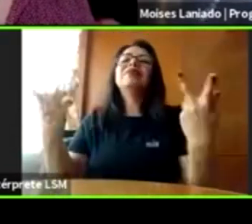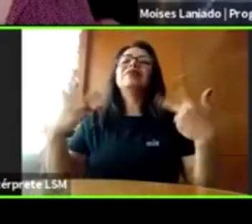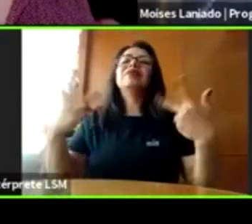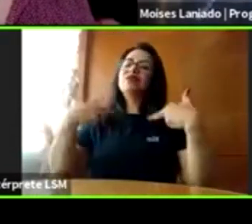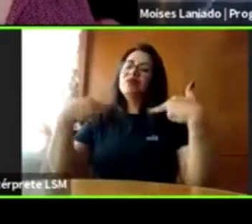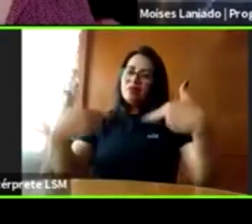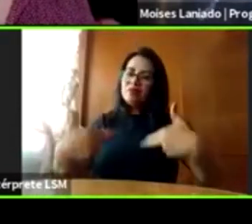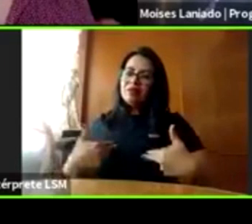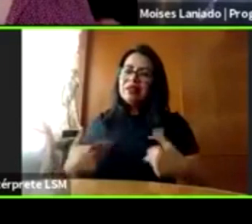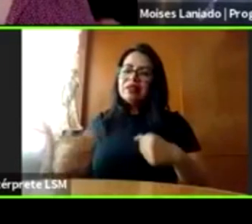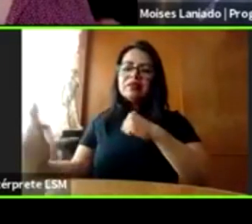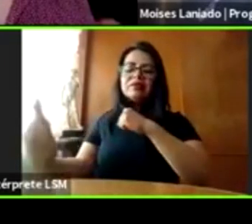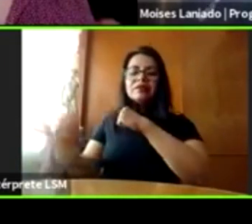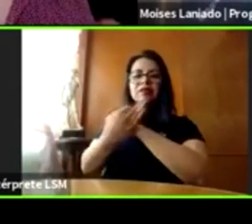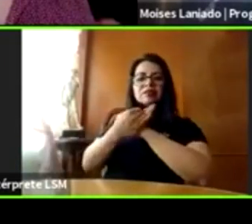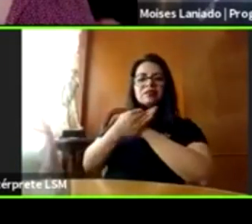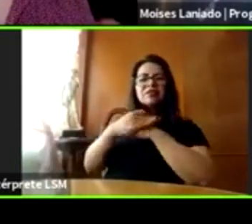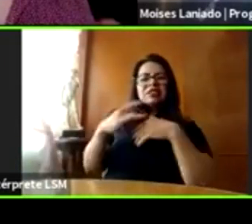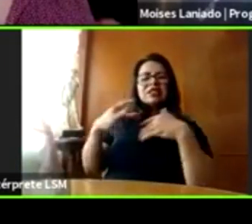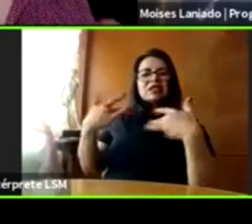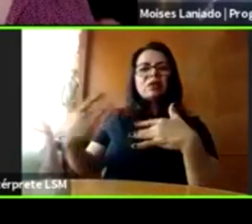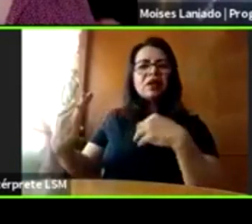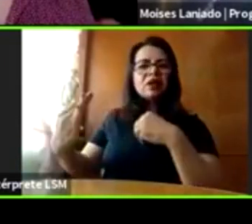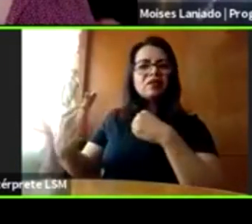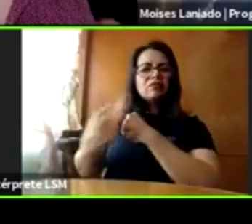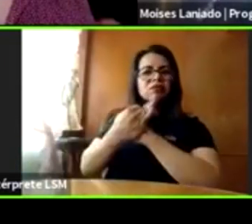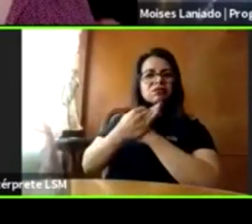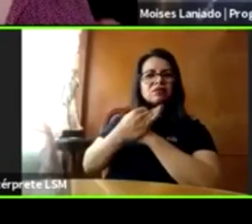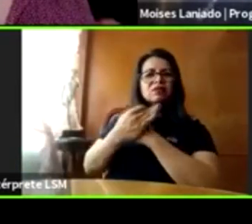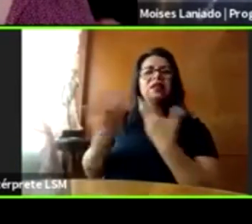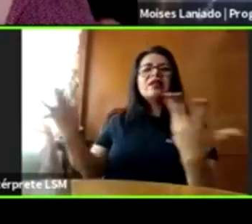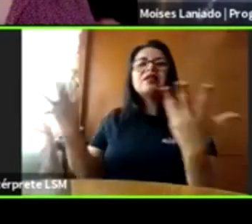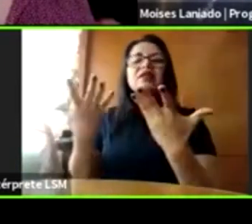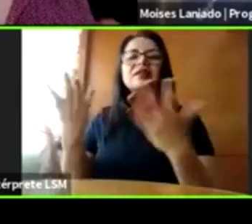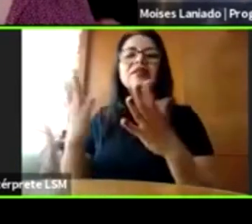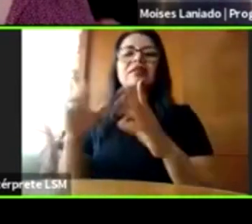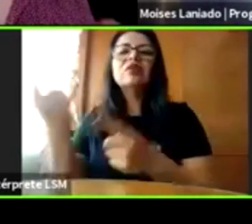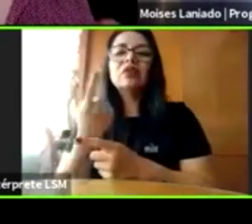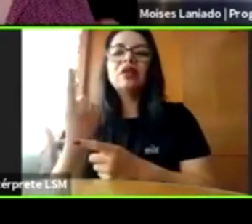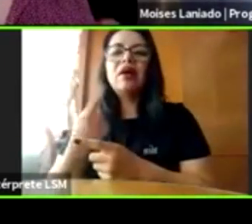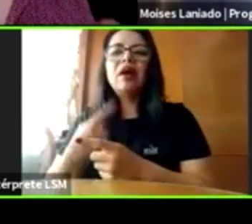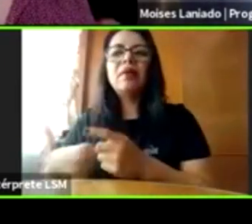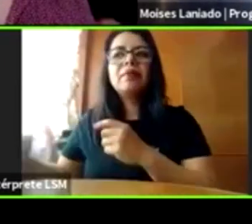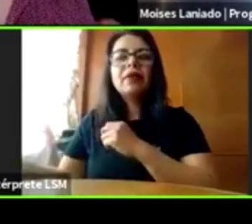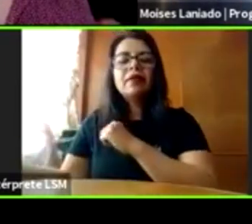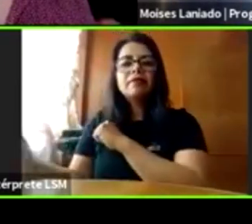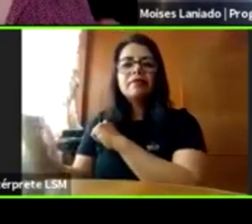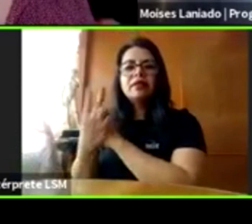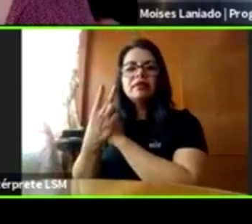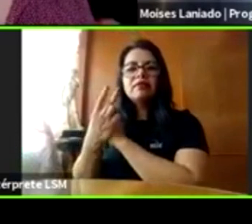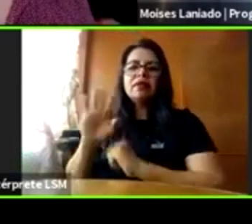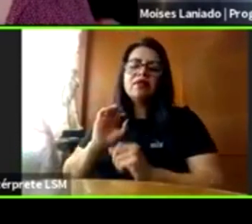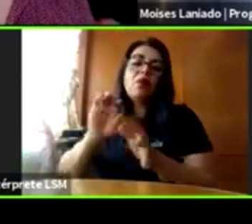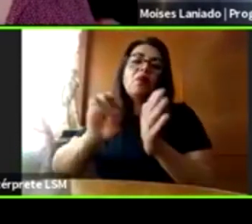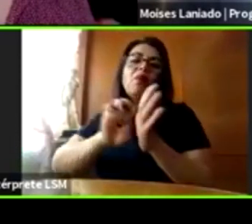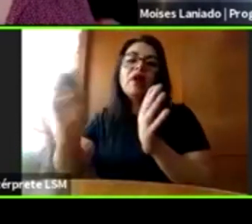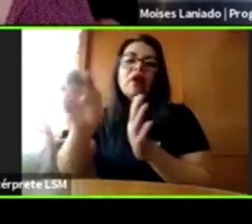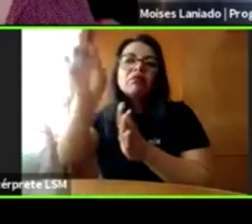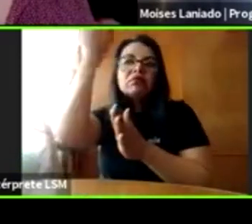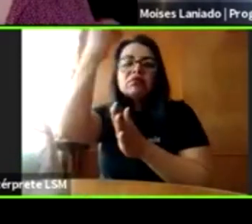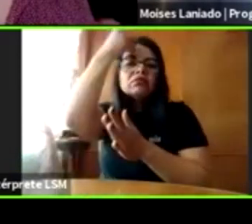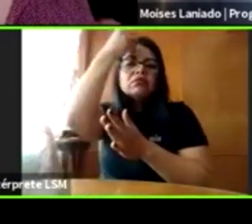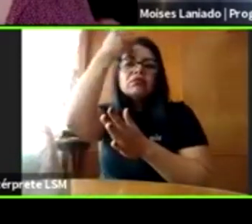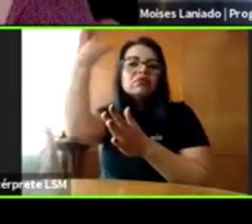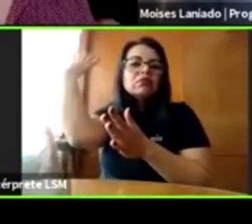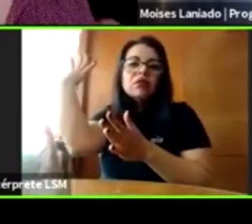defendernos del dolor de manera inconsciente. Hacemos mecanismos de defensa como la amnesia, que esa es una de